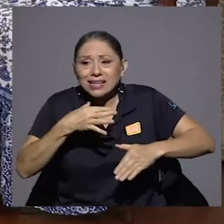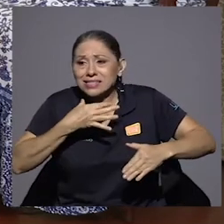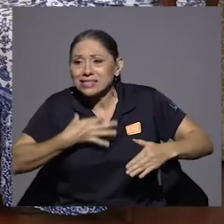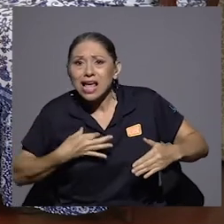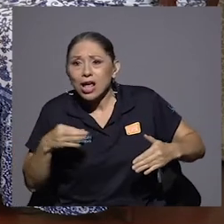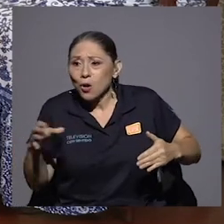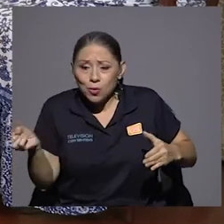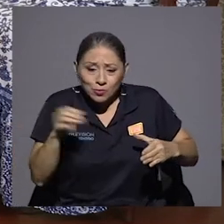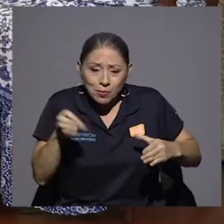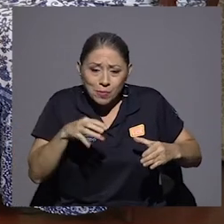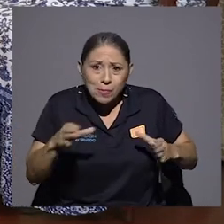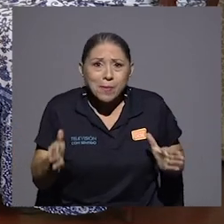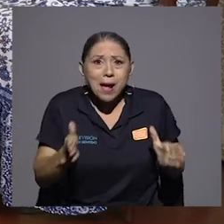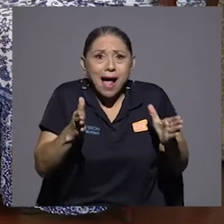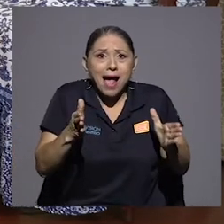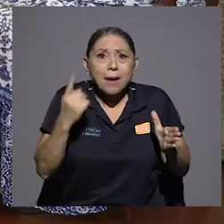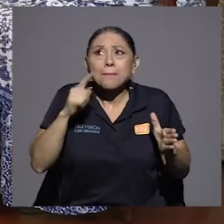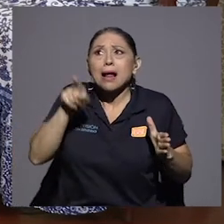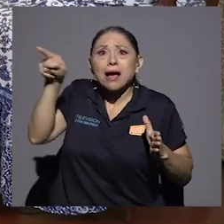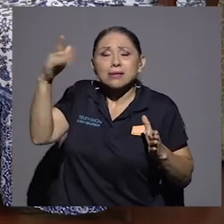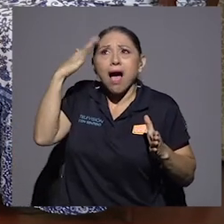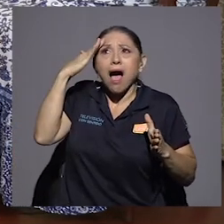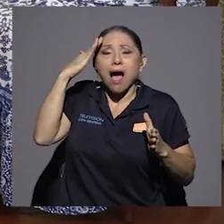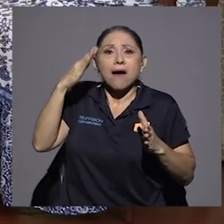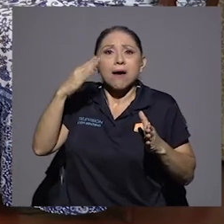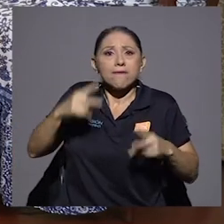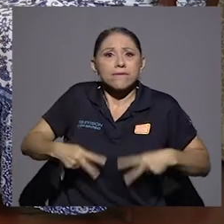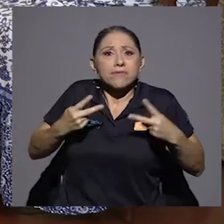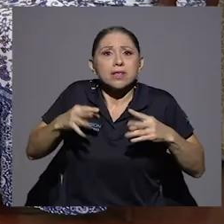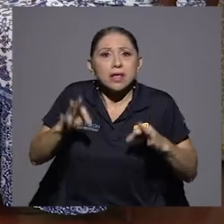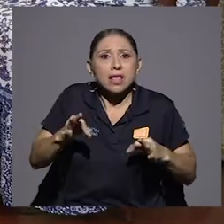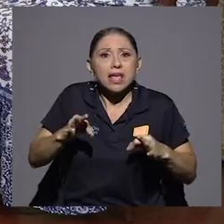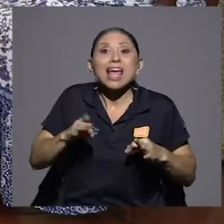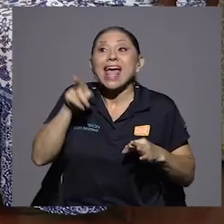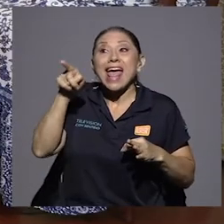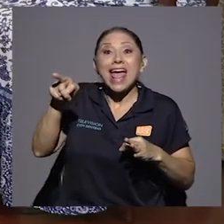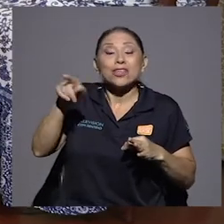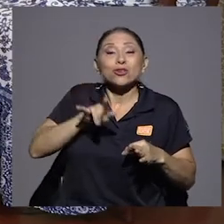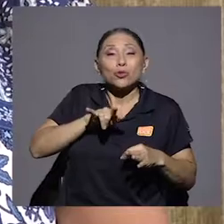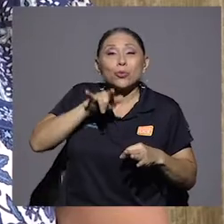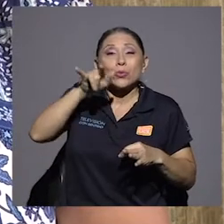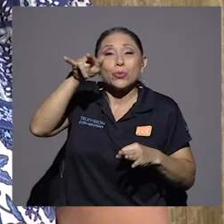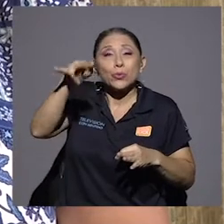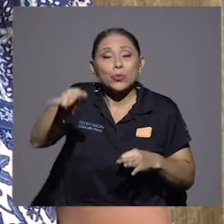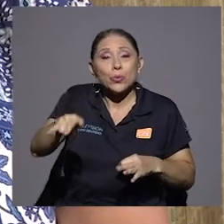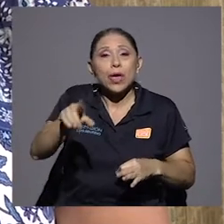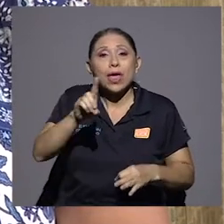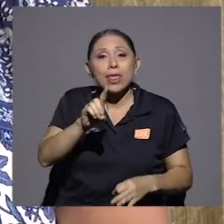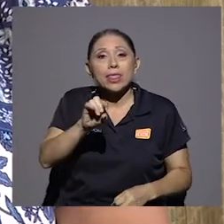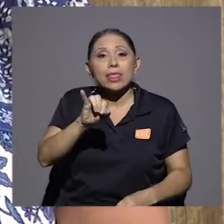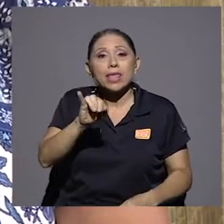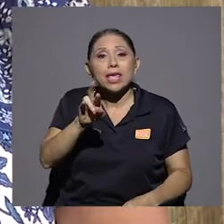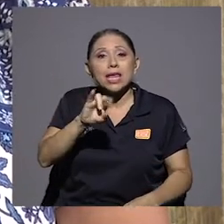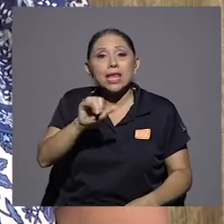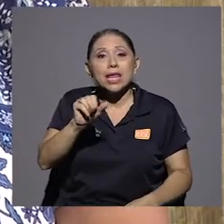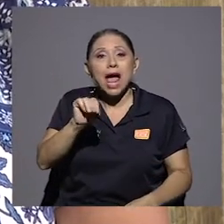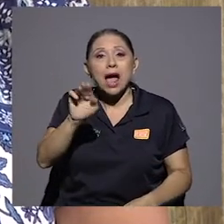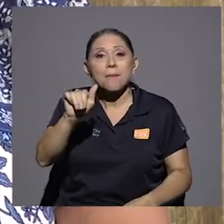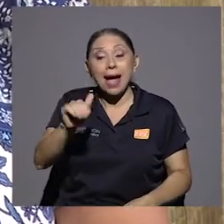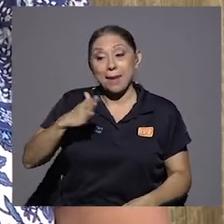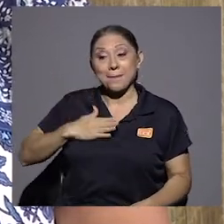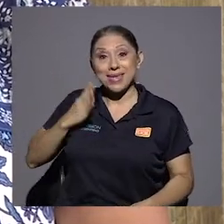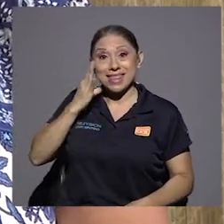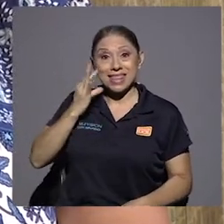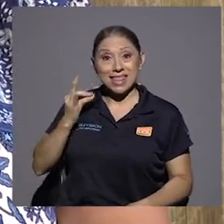Para sostenernos. Y así fue. Entonces ellos llegaron a Diriamba y ahí mi tío Miguel Ángel Funier tenía un